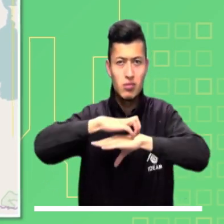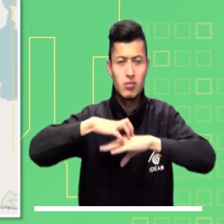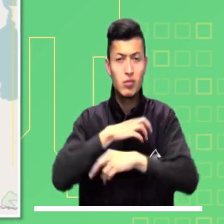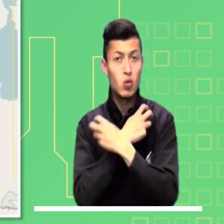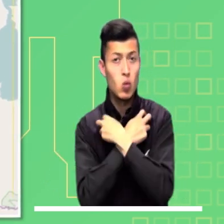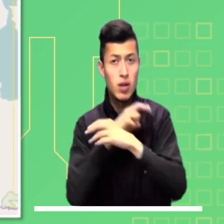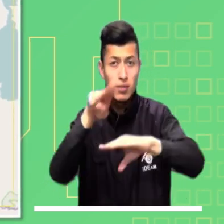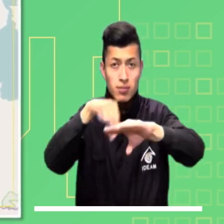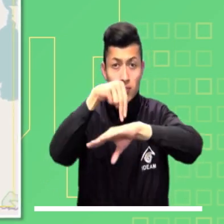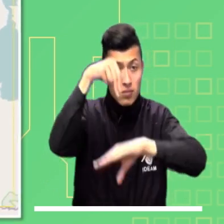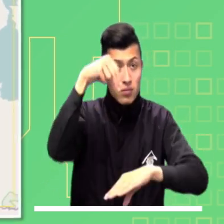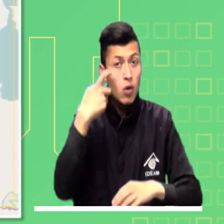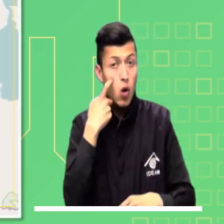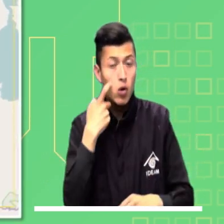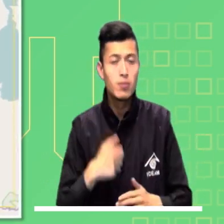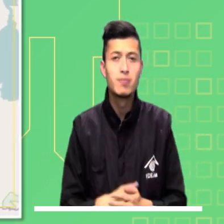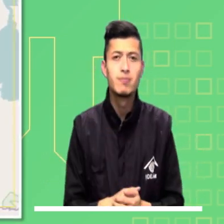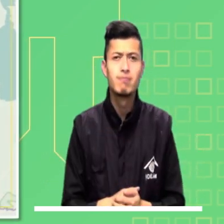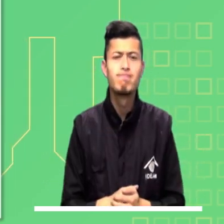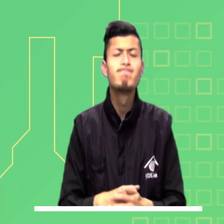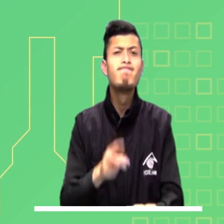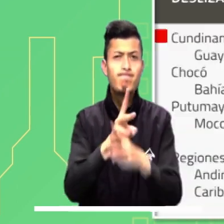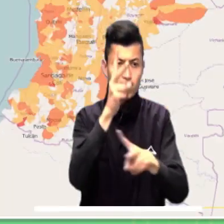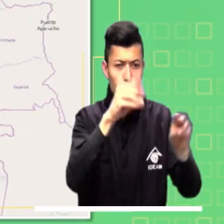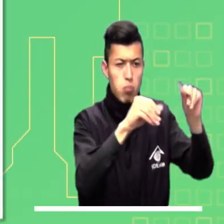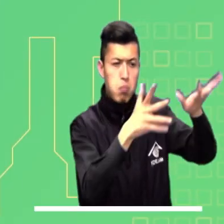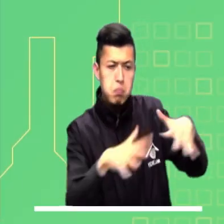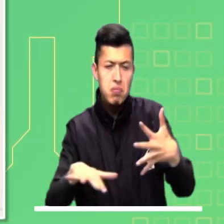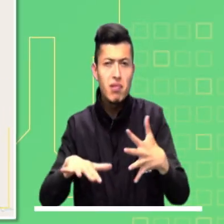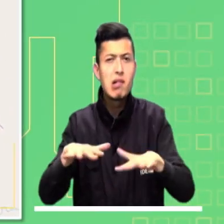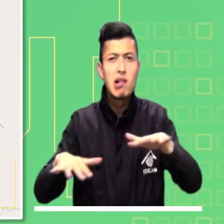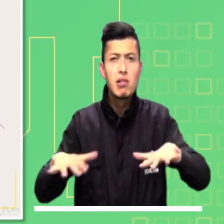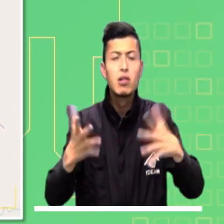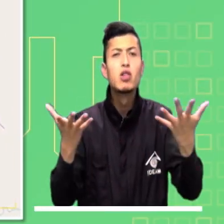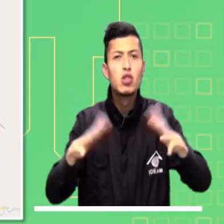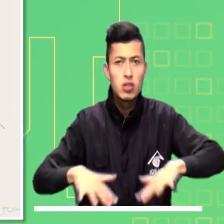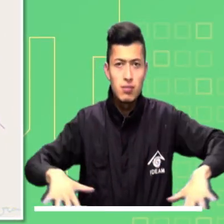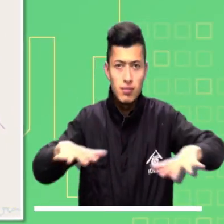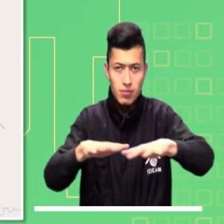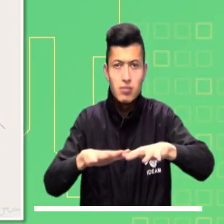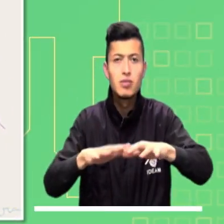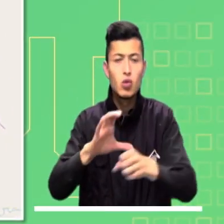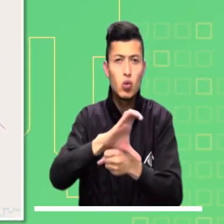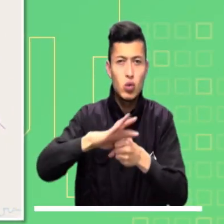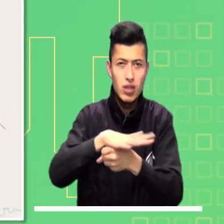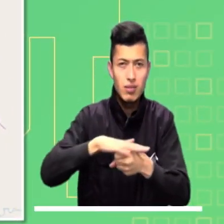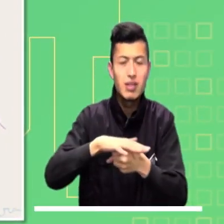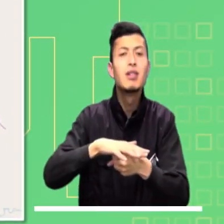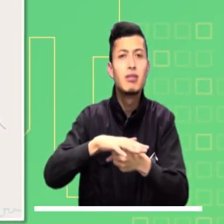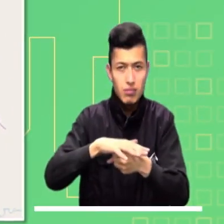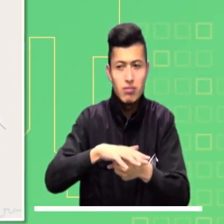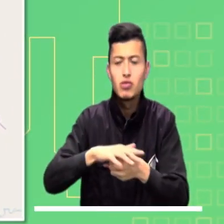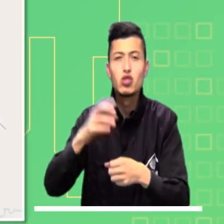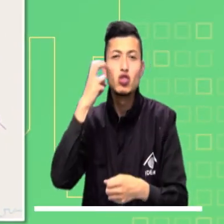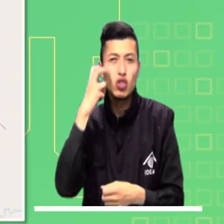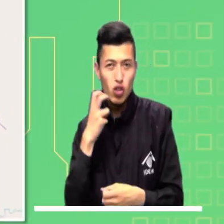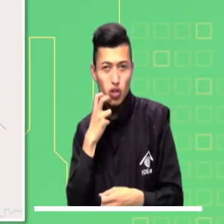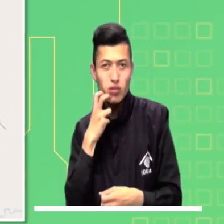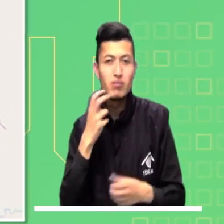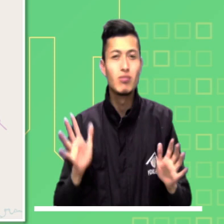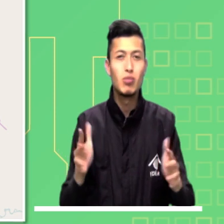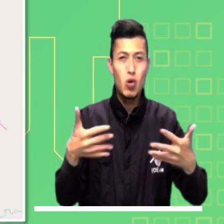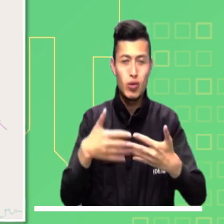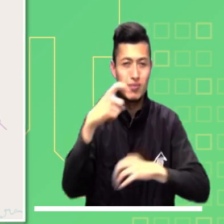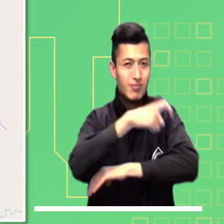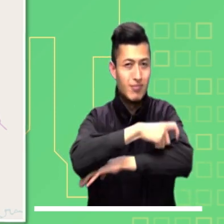Boyacá, Cundinamarca, Tolima, Huila y Nariño. Máxima precaución ante deslizamientos de tierra en zonas inestables de Guayabetal, en